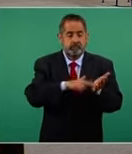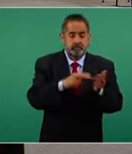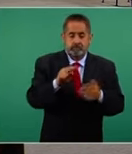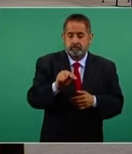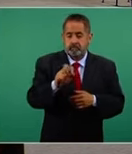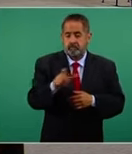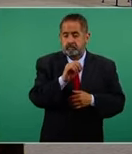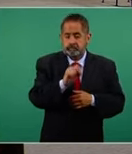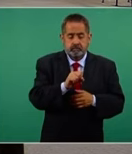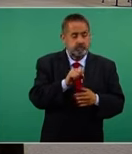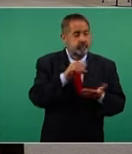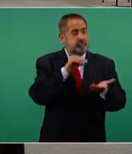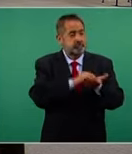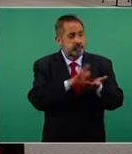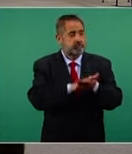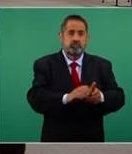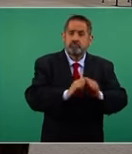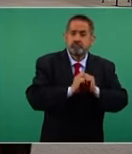el sitio de los cuentos?